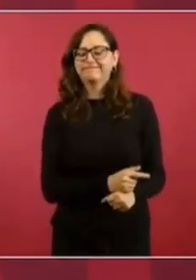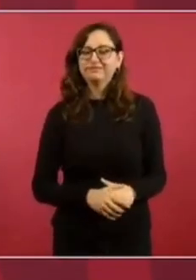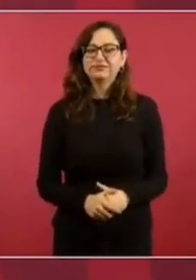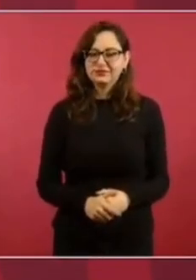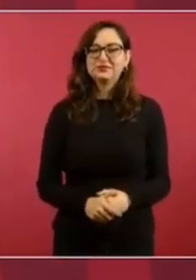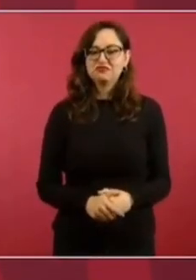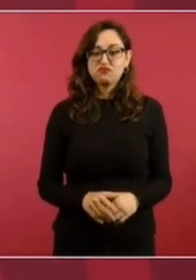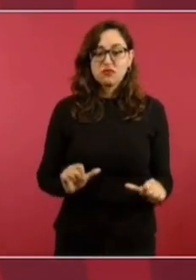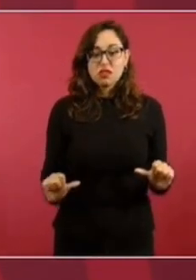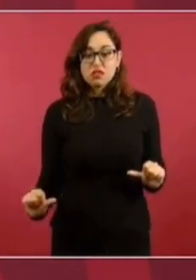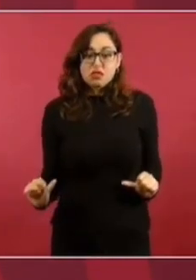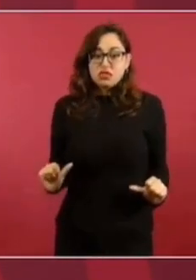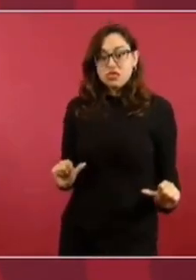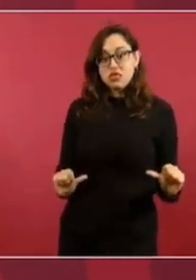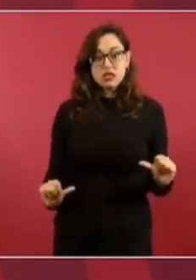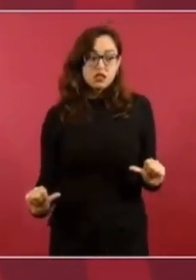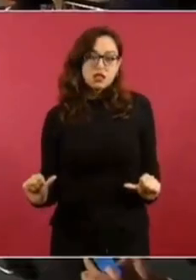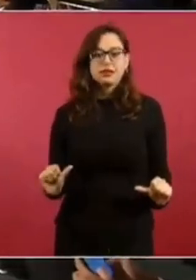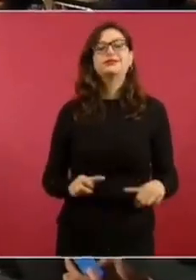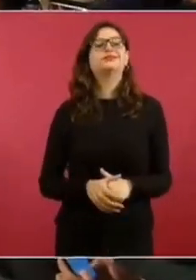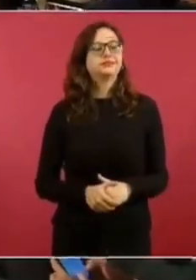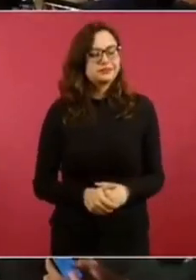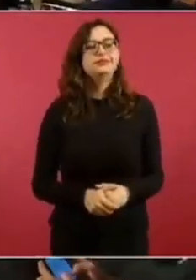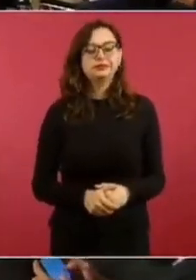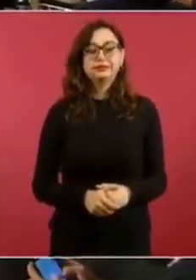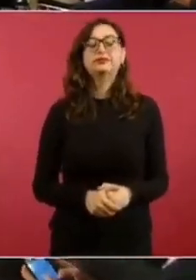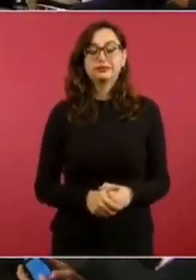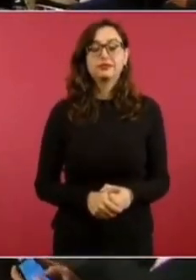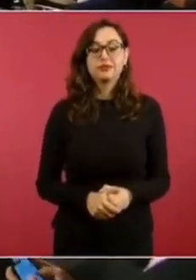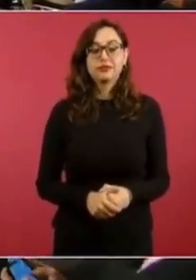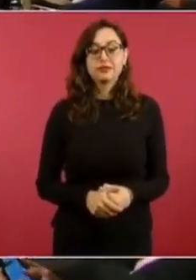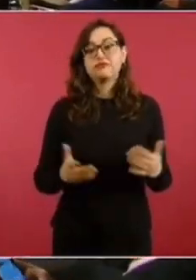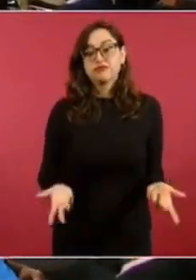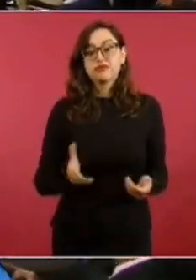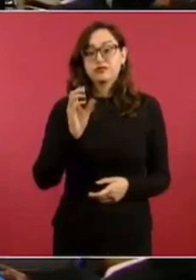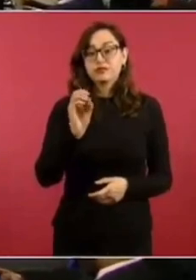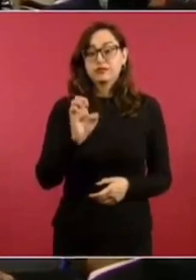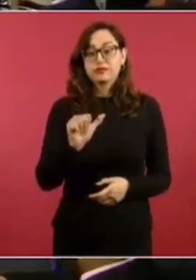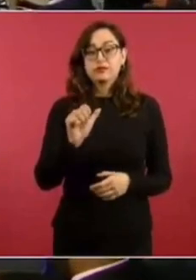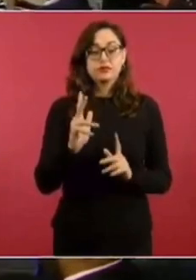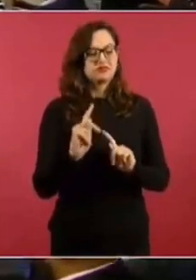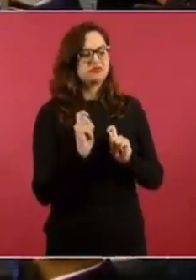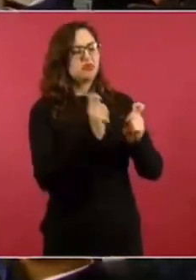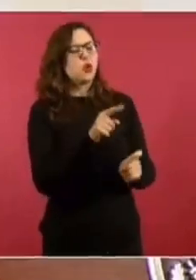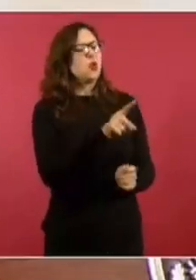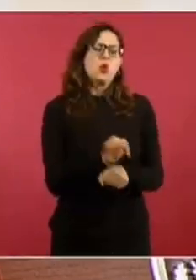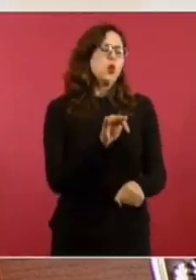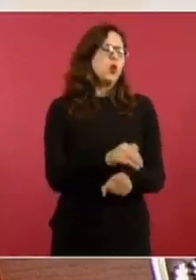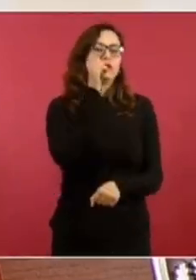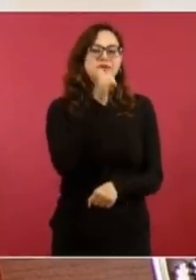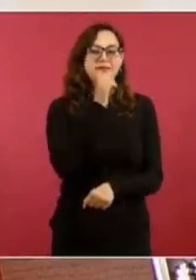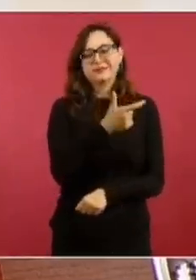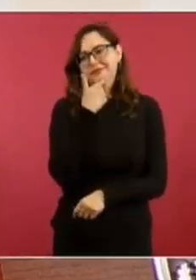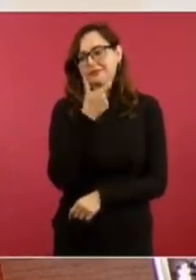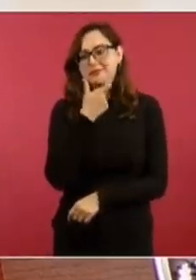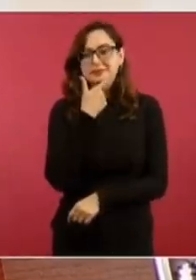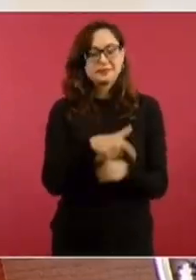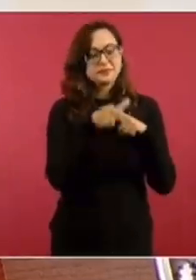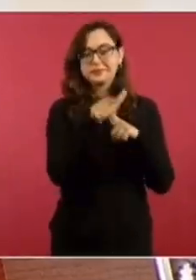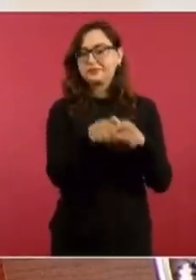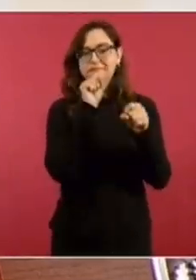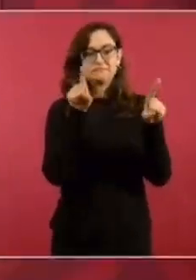Y siempre simulando. Y claro, a la OEA y allá lo nombran defensor de derechos humanos. Y todavía sigue